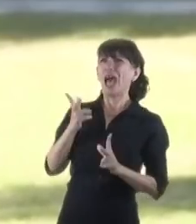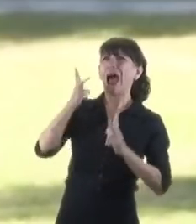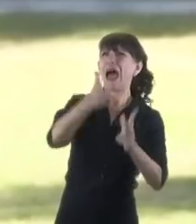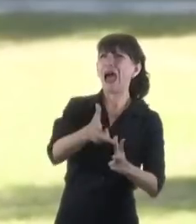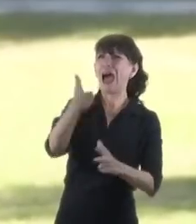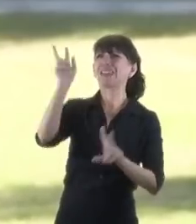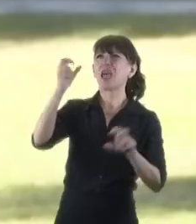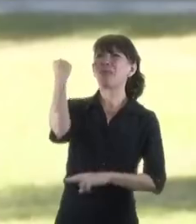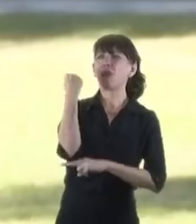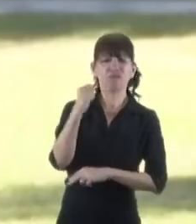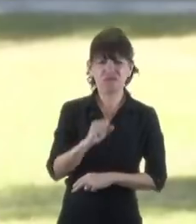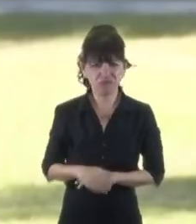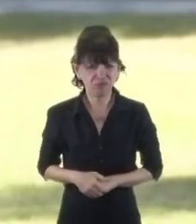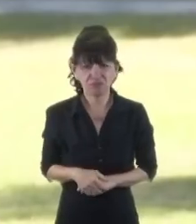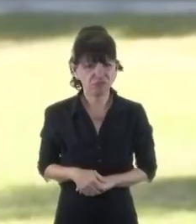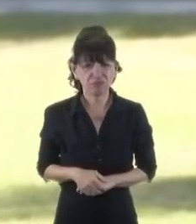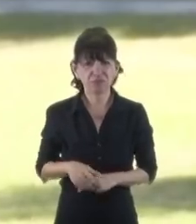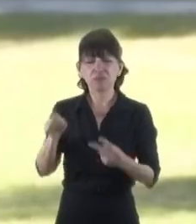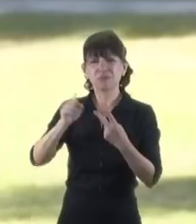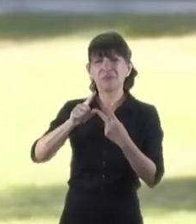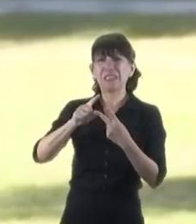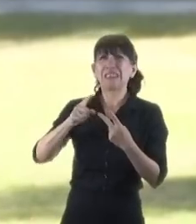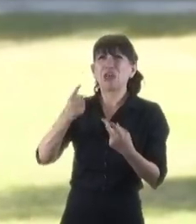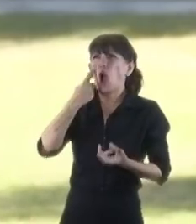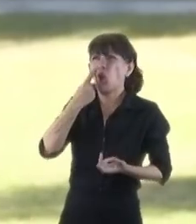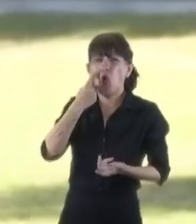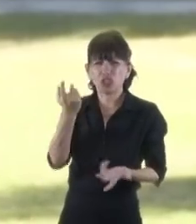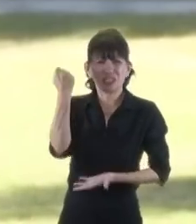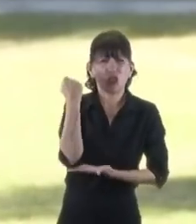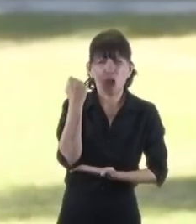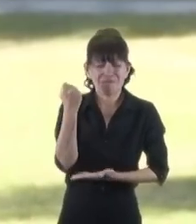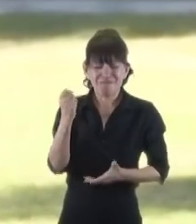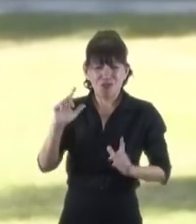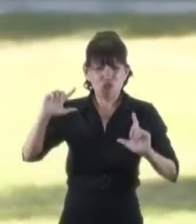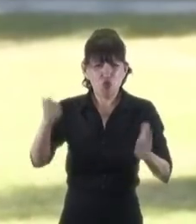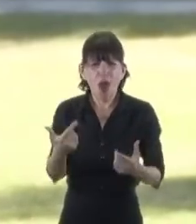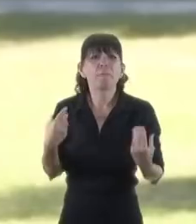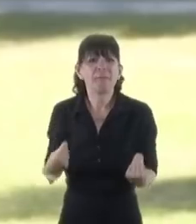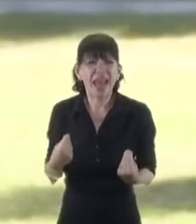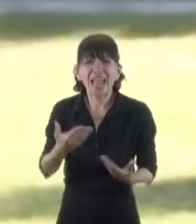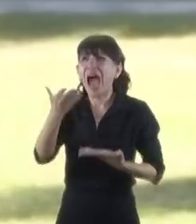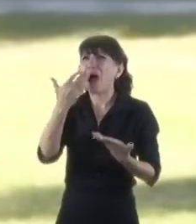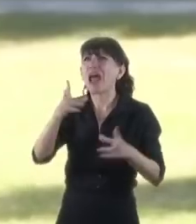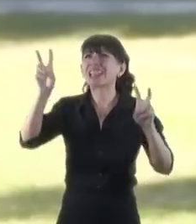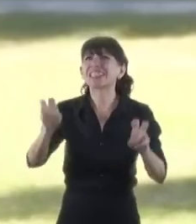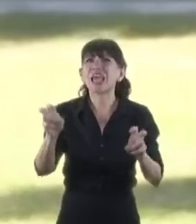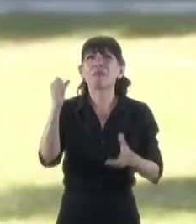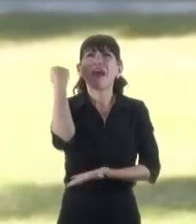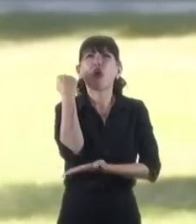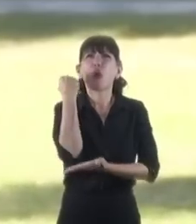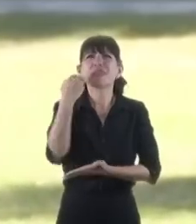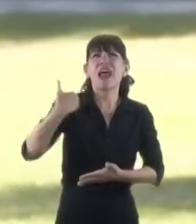no tiene facultades, no tiene conocimientos para opinar sobre el rumbo de la política económica del gobierno.